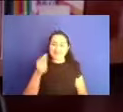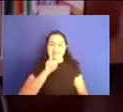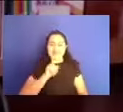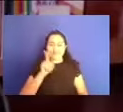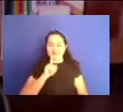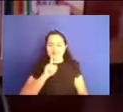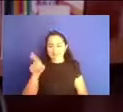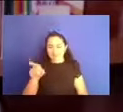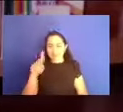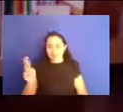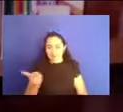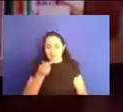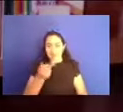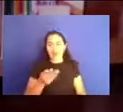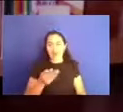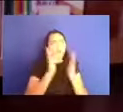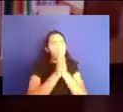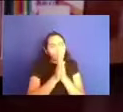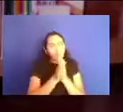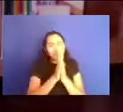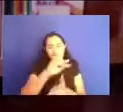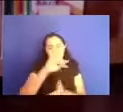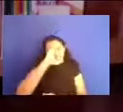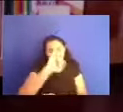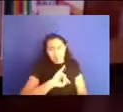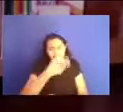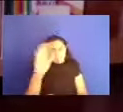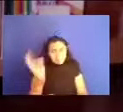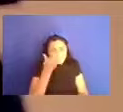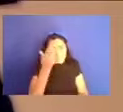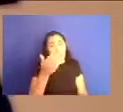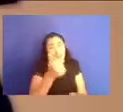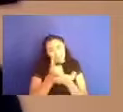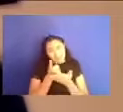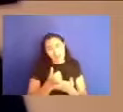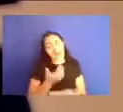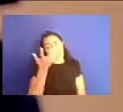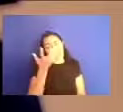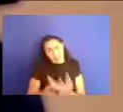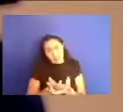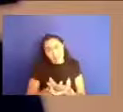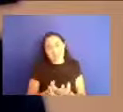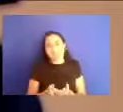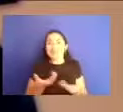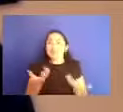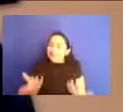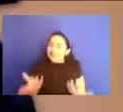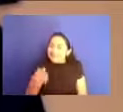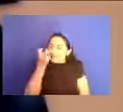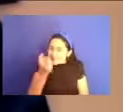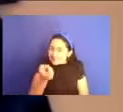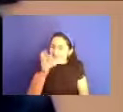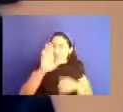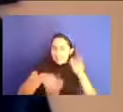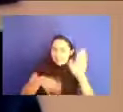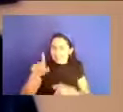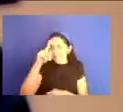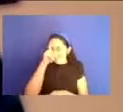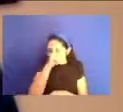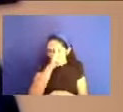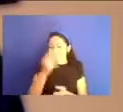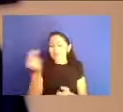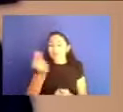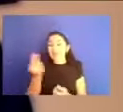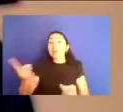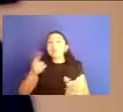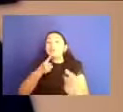para que los jefes nos den un espacio de descanso? Esta es la parte del trabajo colaborativo que tendrían que hacer, ¿no? Esta